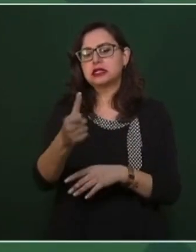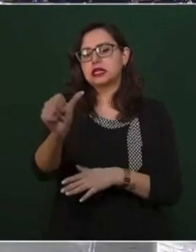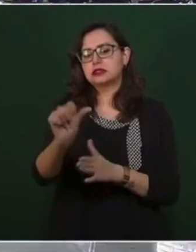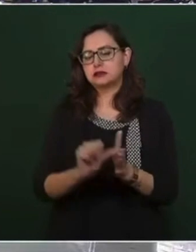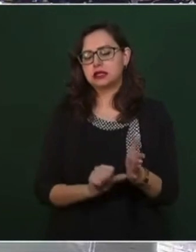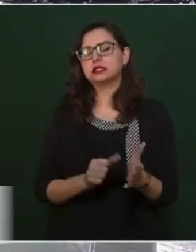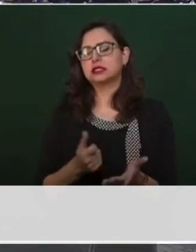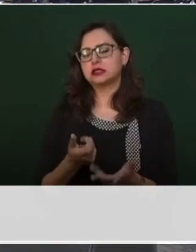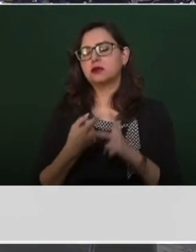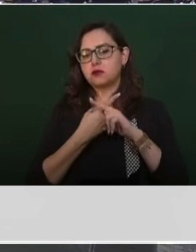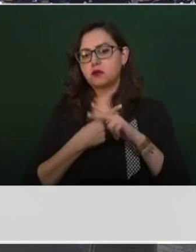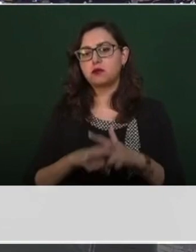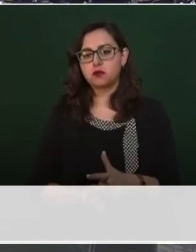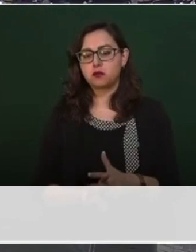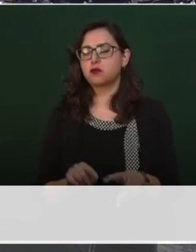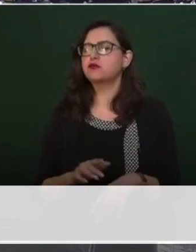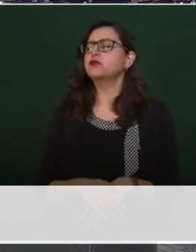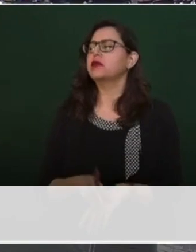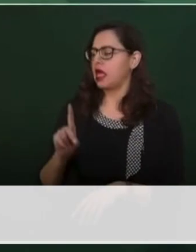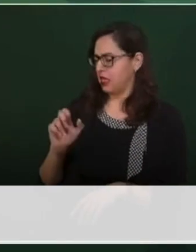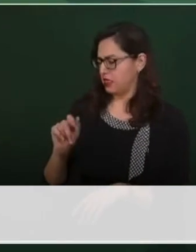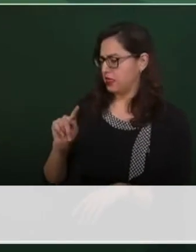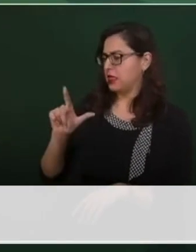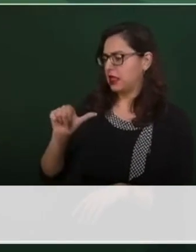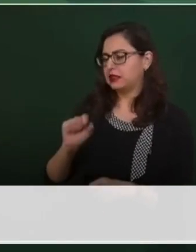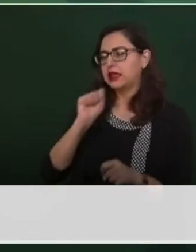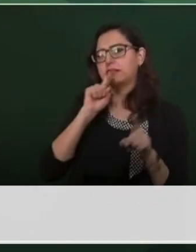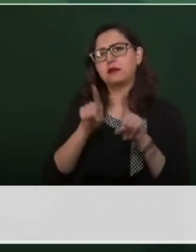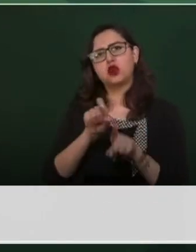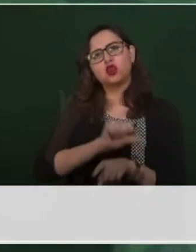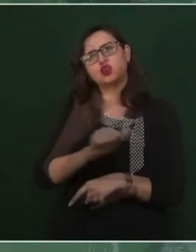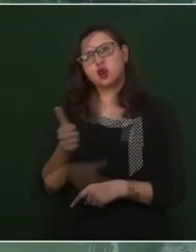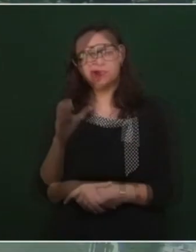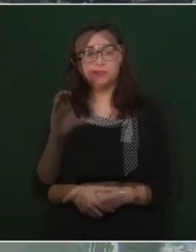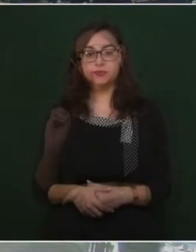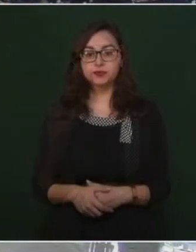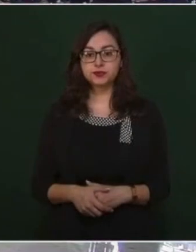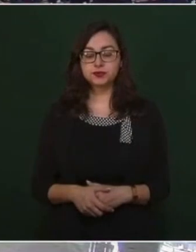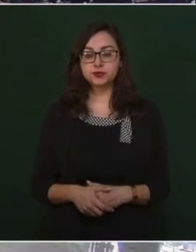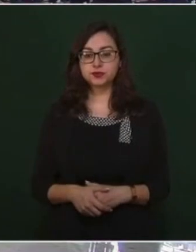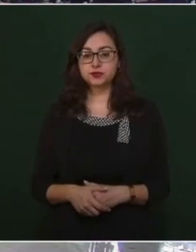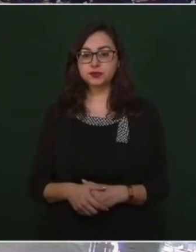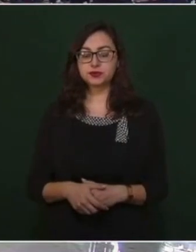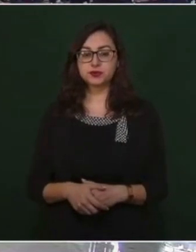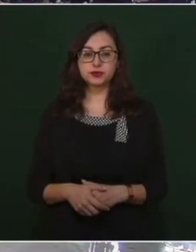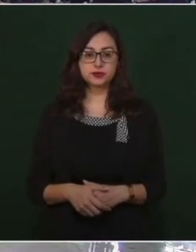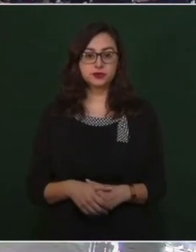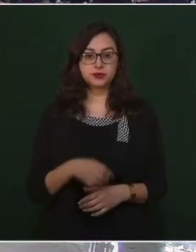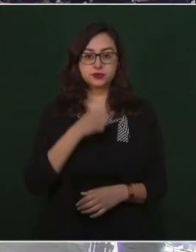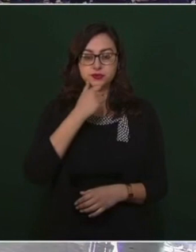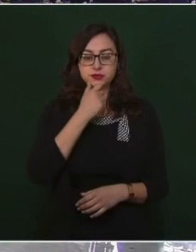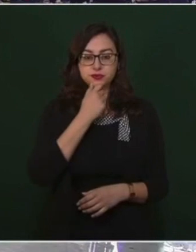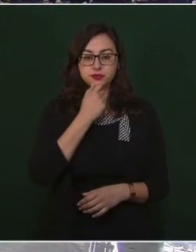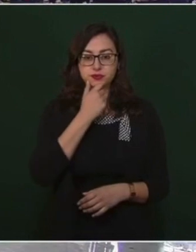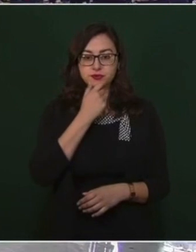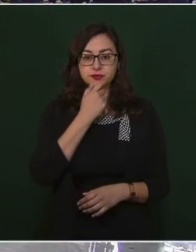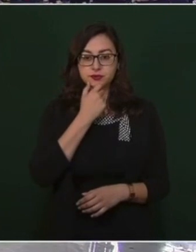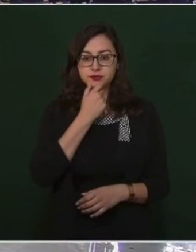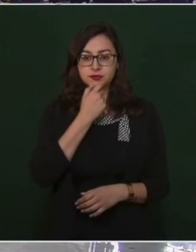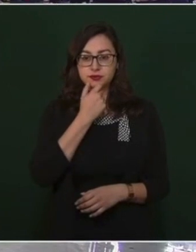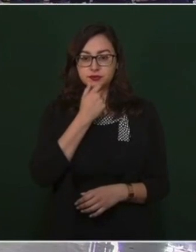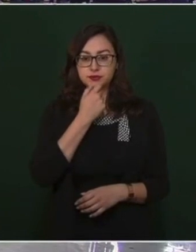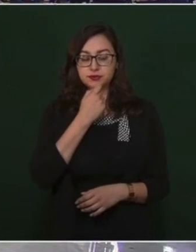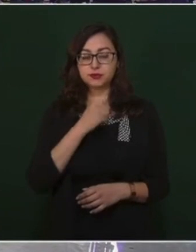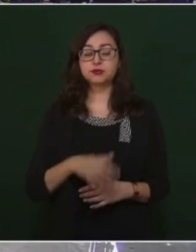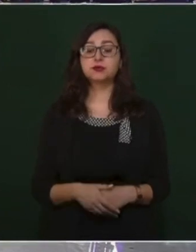¿Con esa aerolínea? Con esa aerolínea y con Copa Lines también y una aerolínea nueva. El tema del acceso al